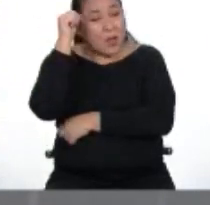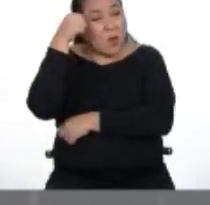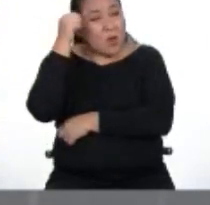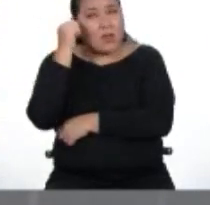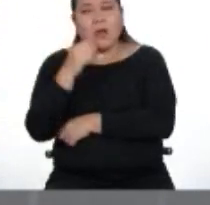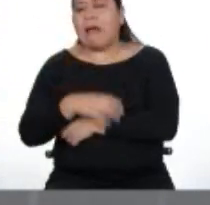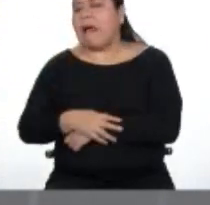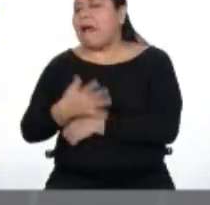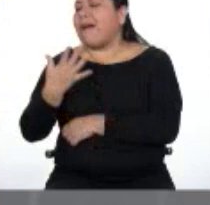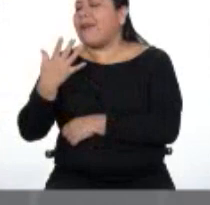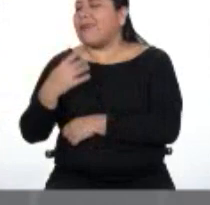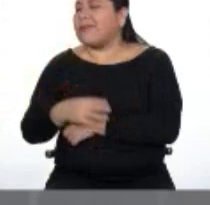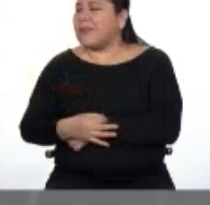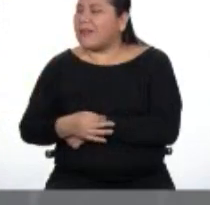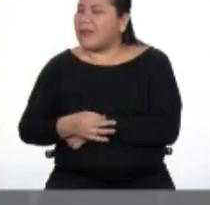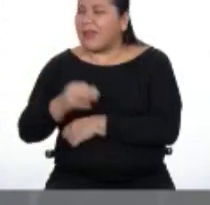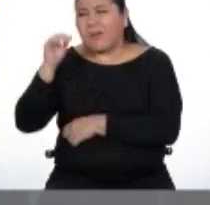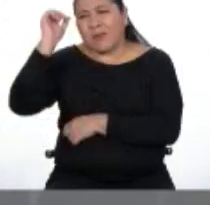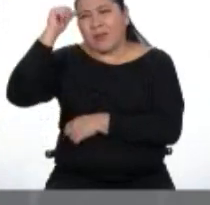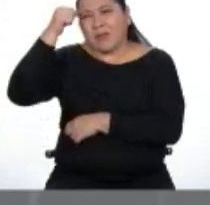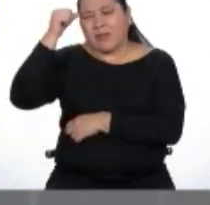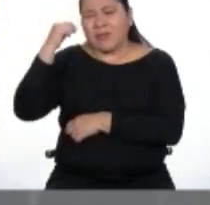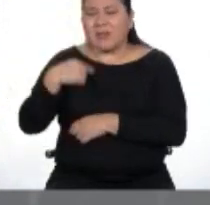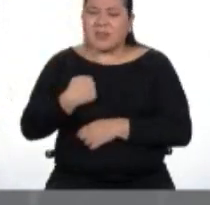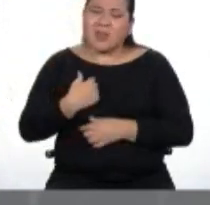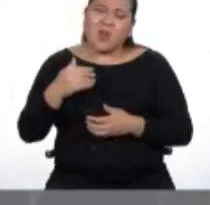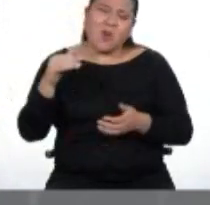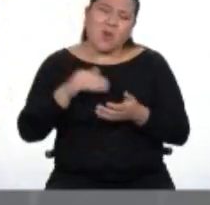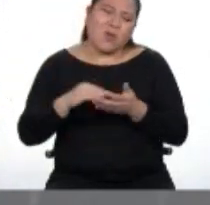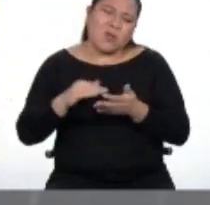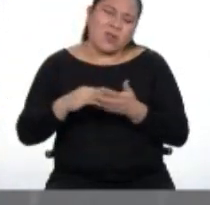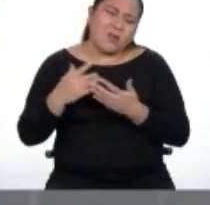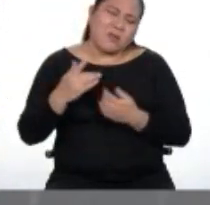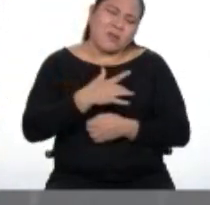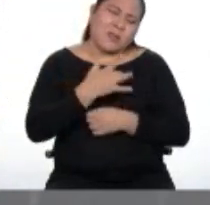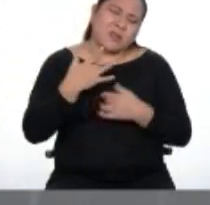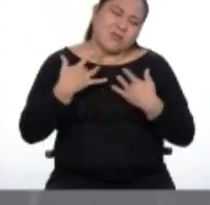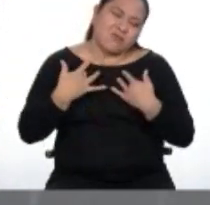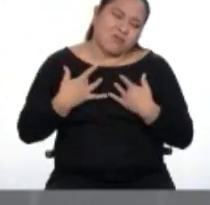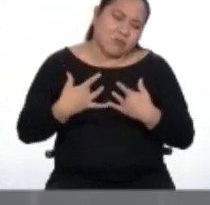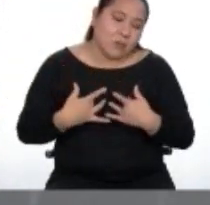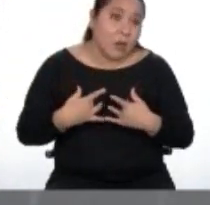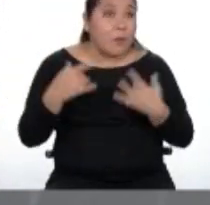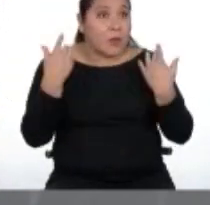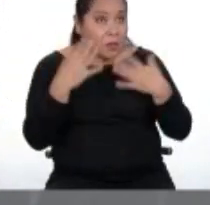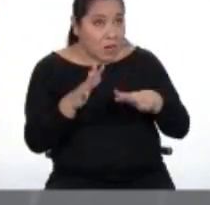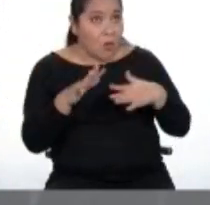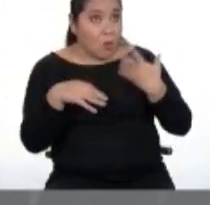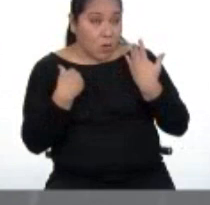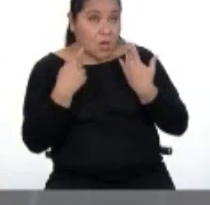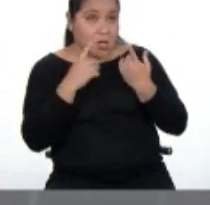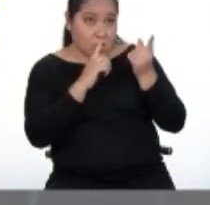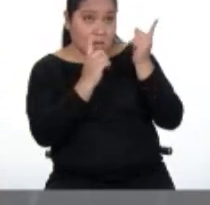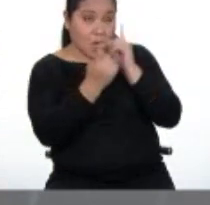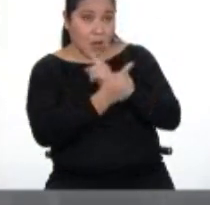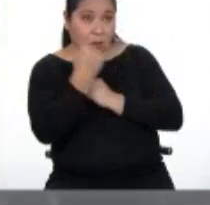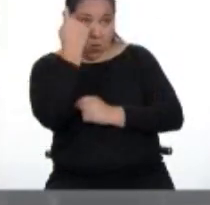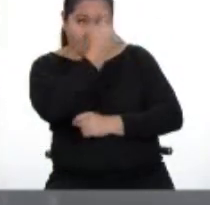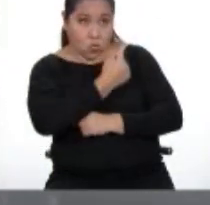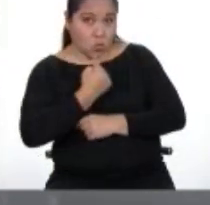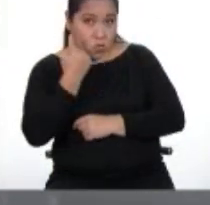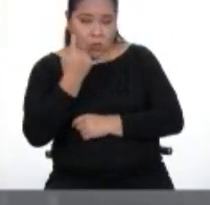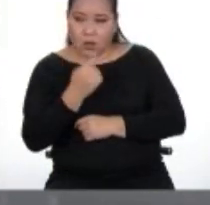hiciste acordar, Tocino. De solo recordar su historia me vuelve toda la tristeza. ¡Pero ya puedes cambiar esa cara!